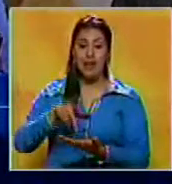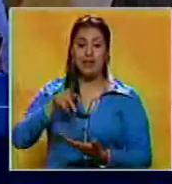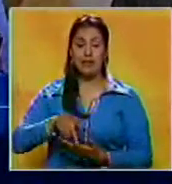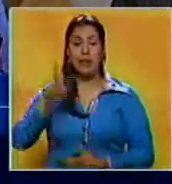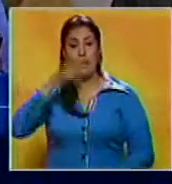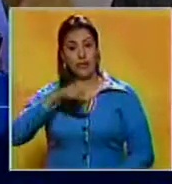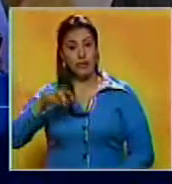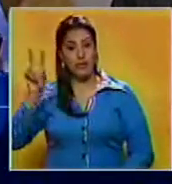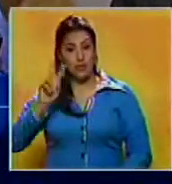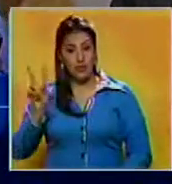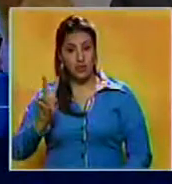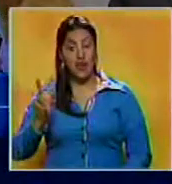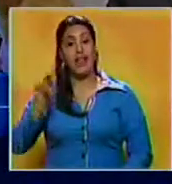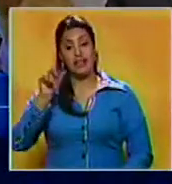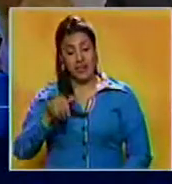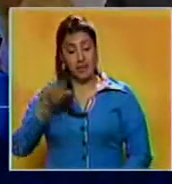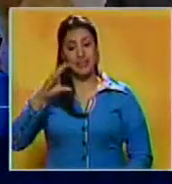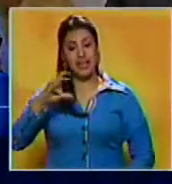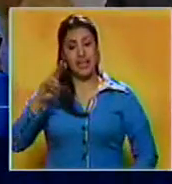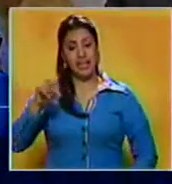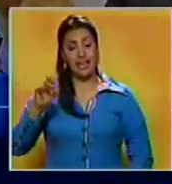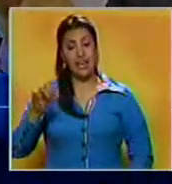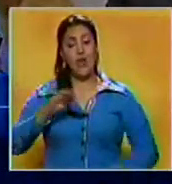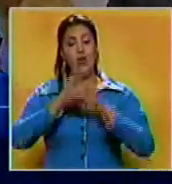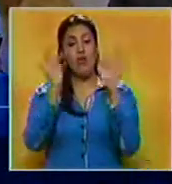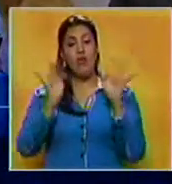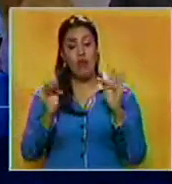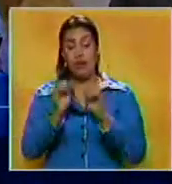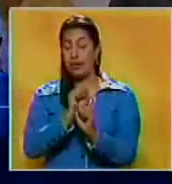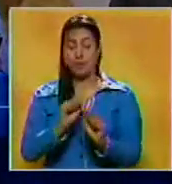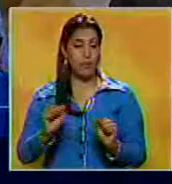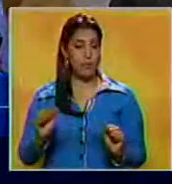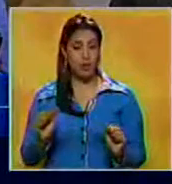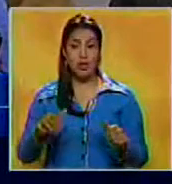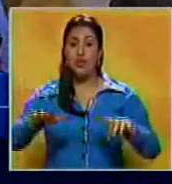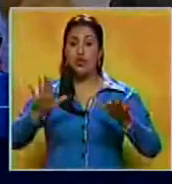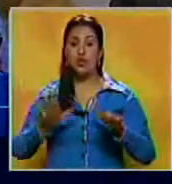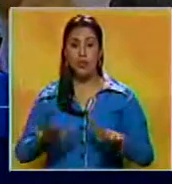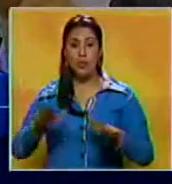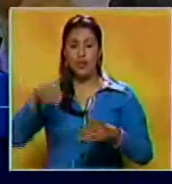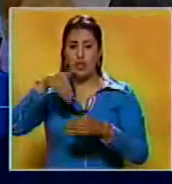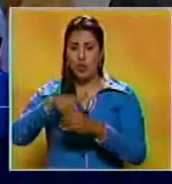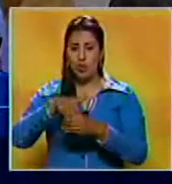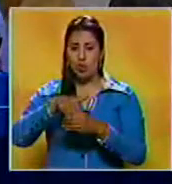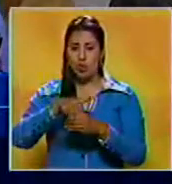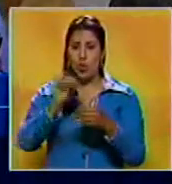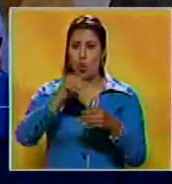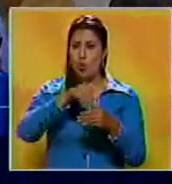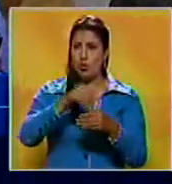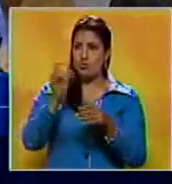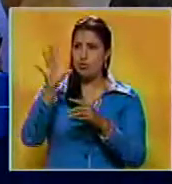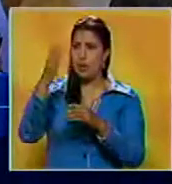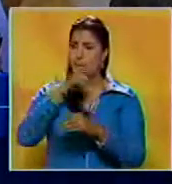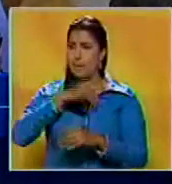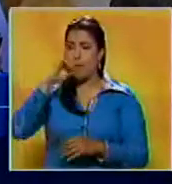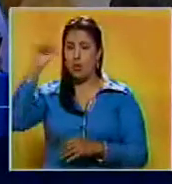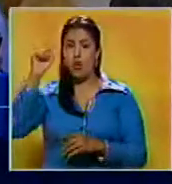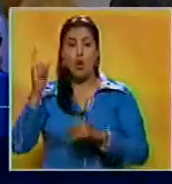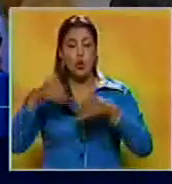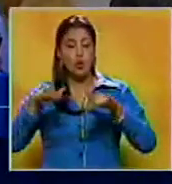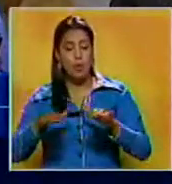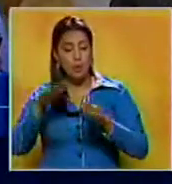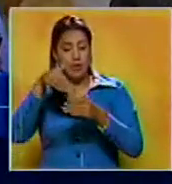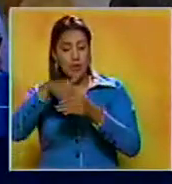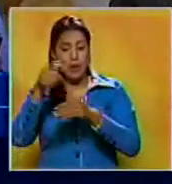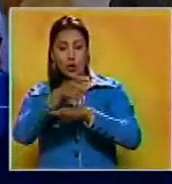del venezolano y que el CNE, de una manera insólita, suspende los referendos o el referéndum revocatorio, suspende las